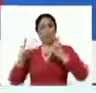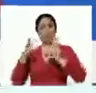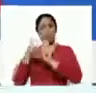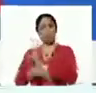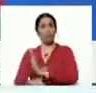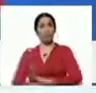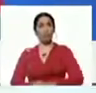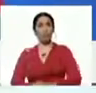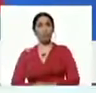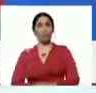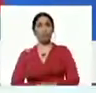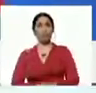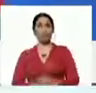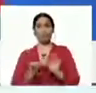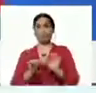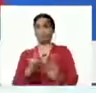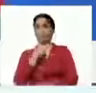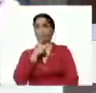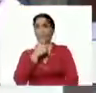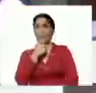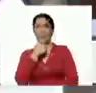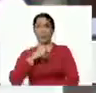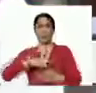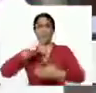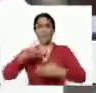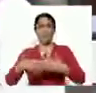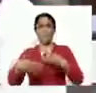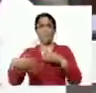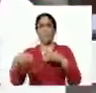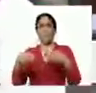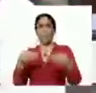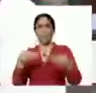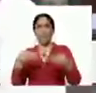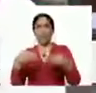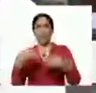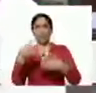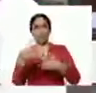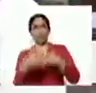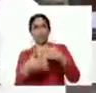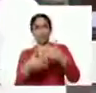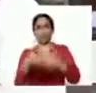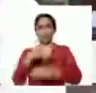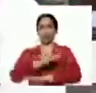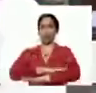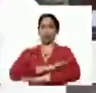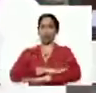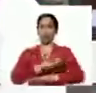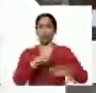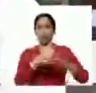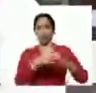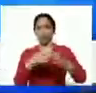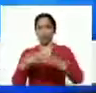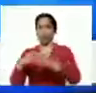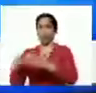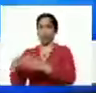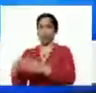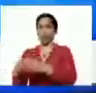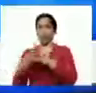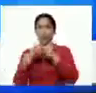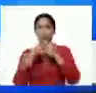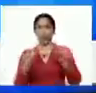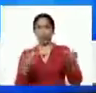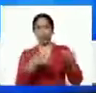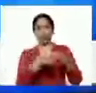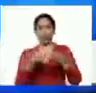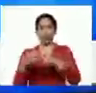Está quedando bello el plan de flexibilización progresiva, disciplinada y organizada de todos los sectores de